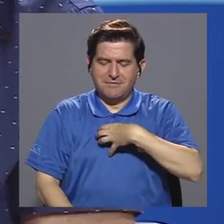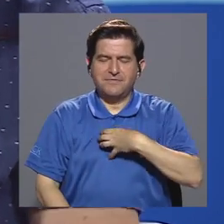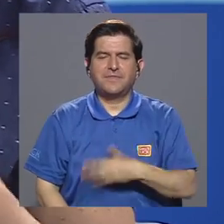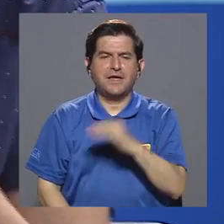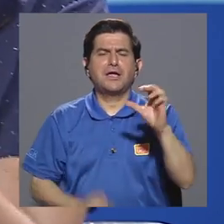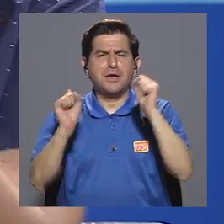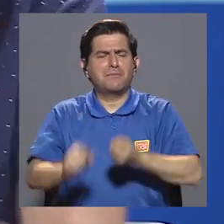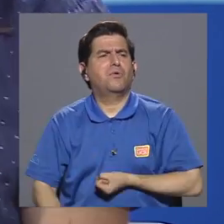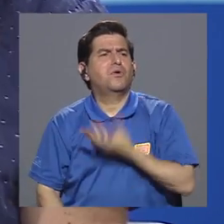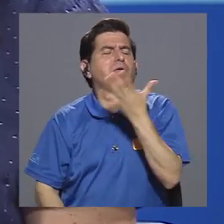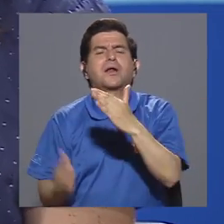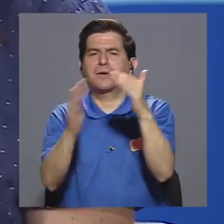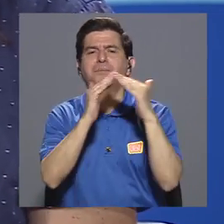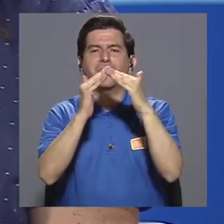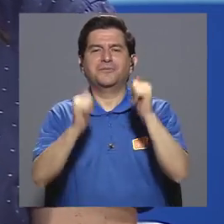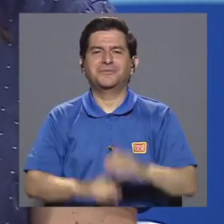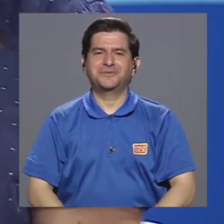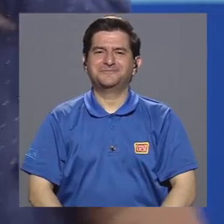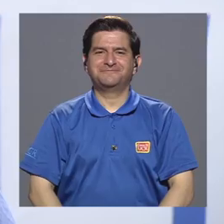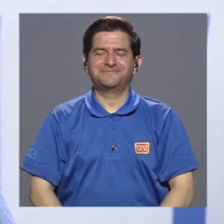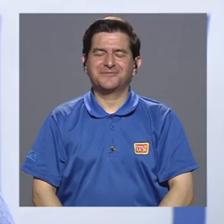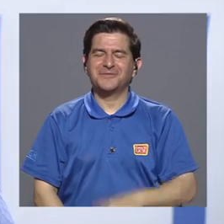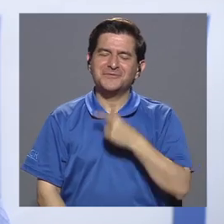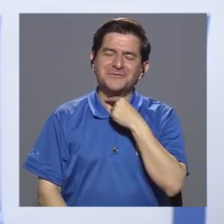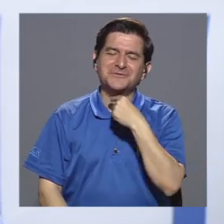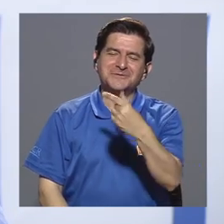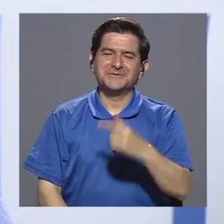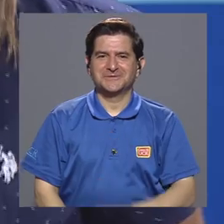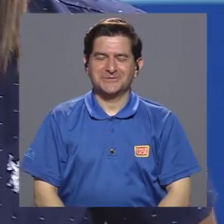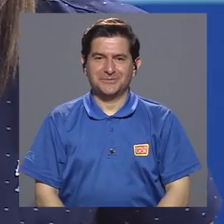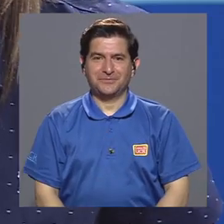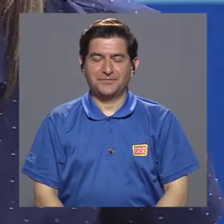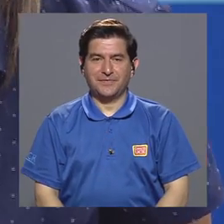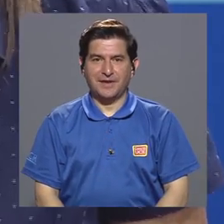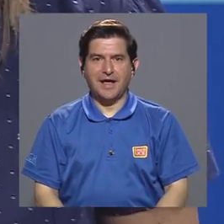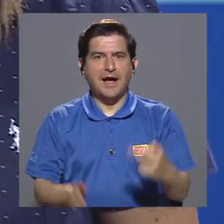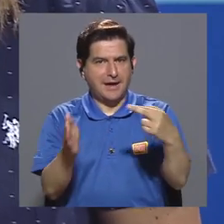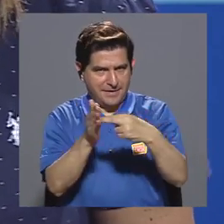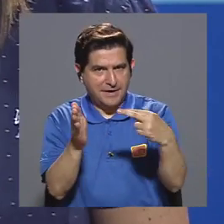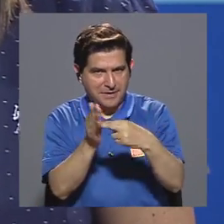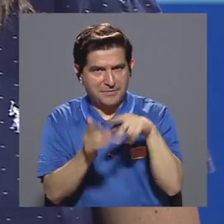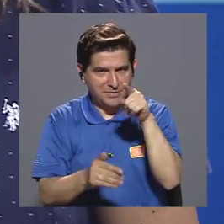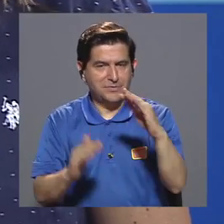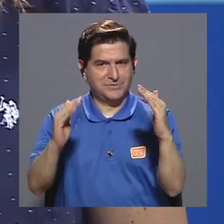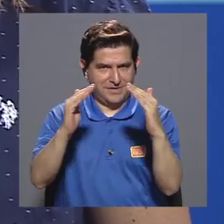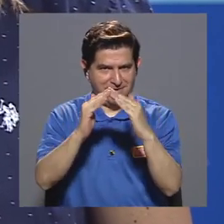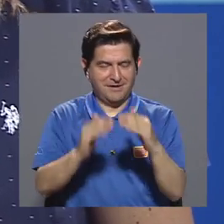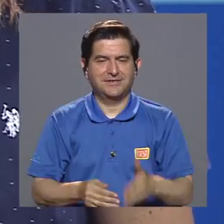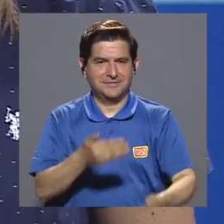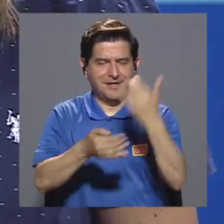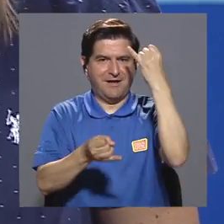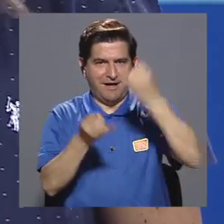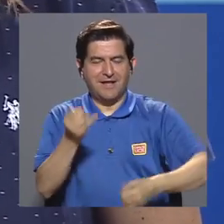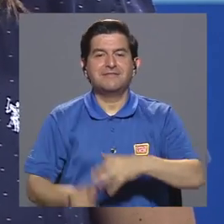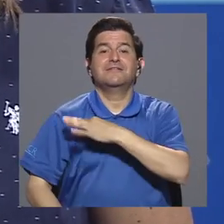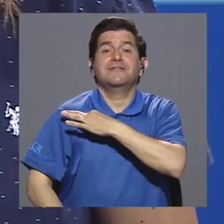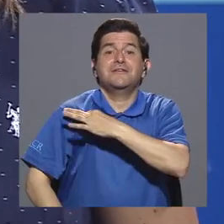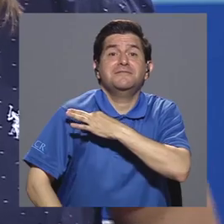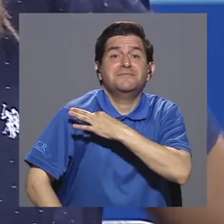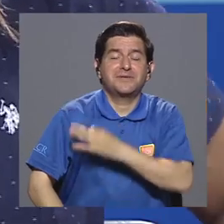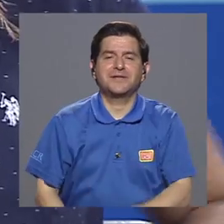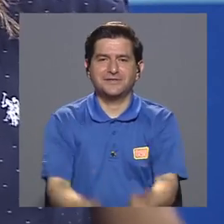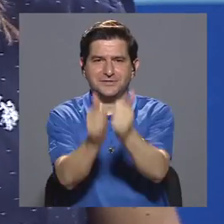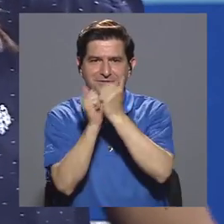protesta y el de alzar la voz de los pueblos. Mucho gusto. Muy bien, quiero reiterarles a ustedes allá en su casa antes de terminar la